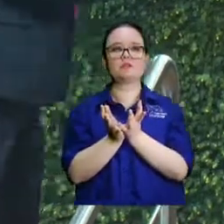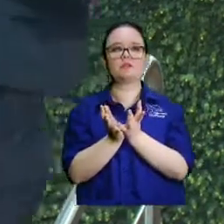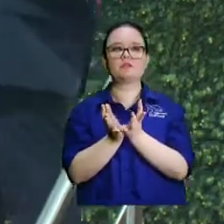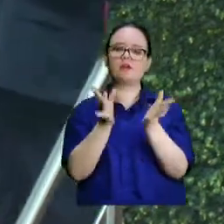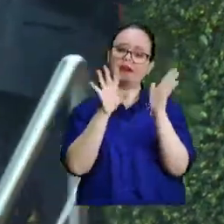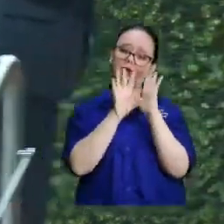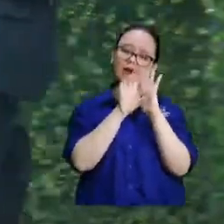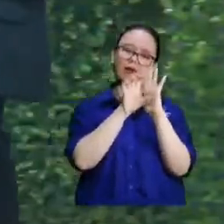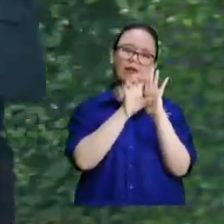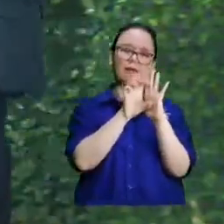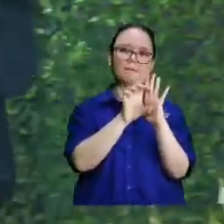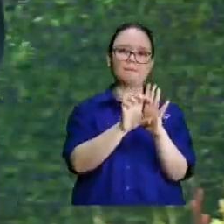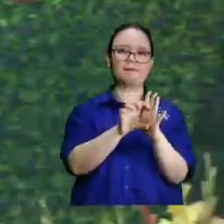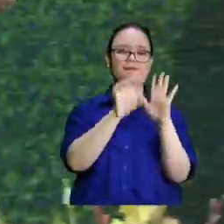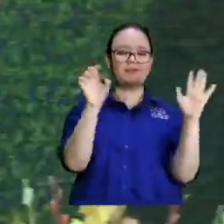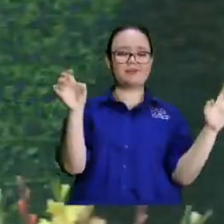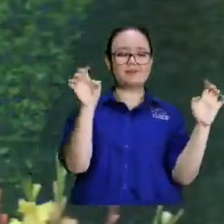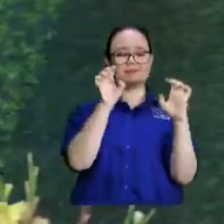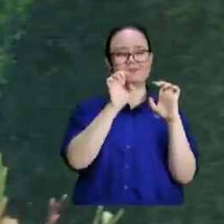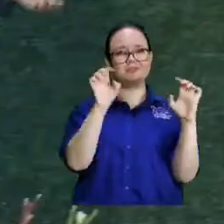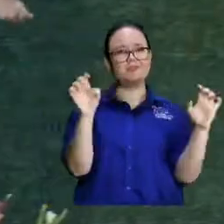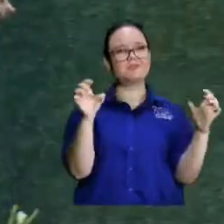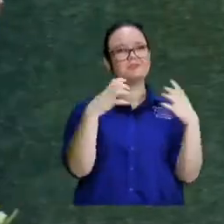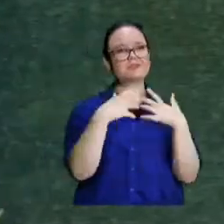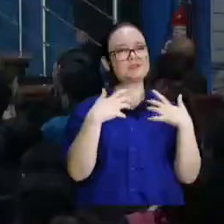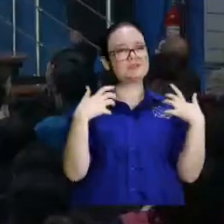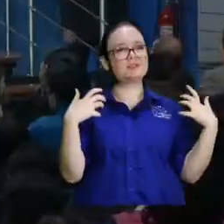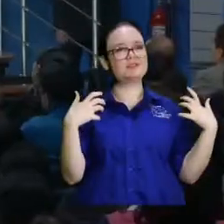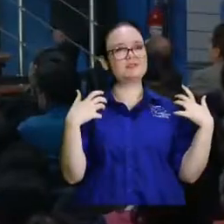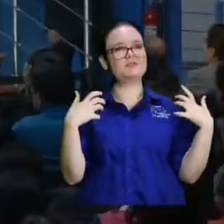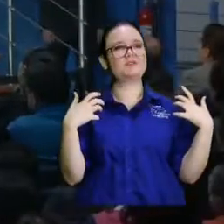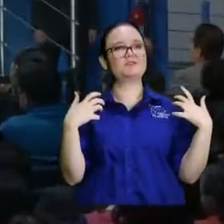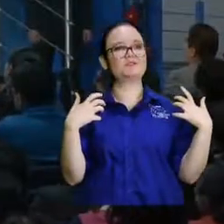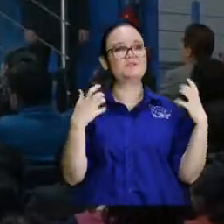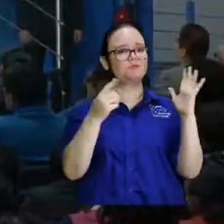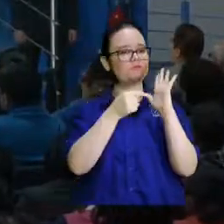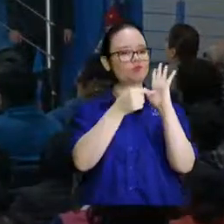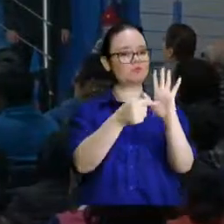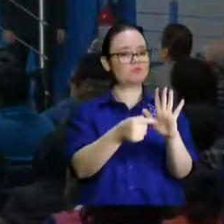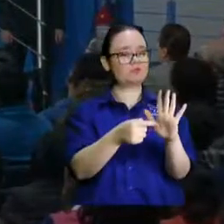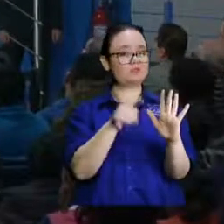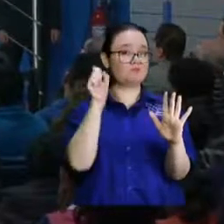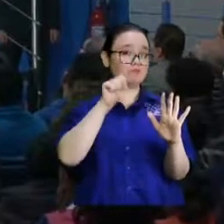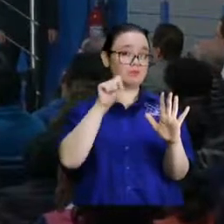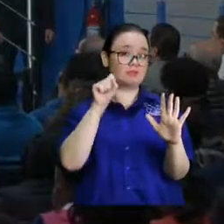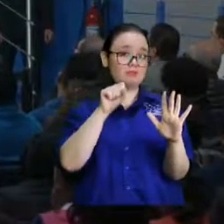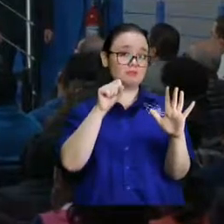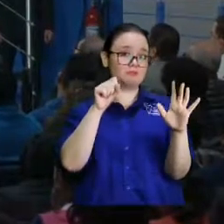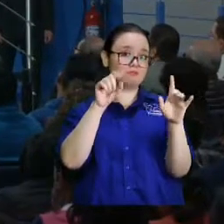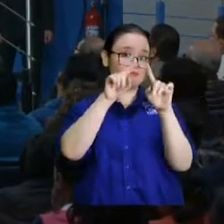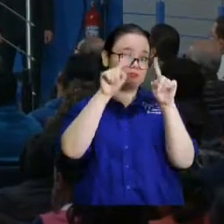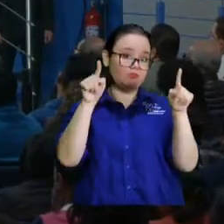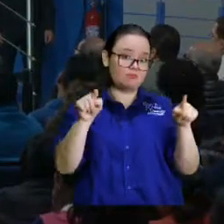los ejemplos y los ejercicios físicos y científicos que se han hecho demuestran todo lo contrario que estás diciendo